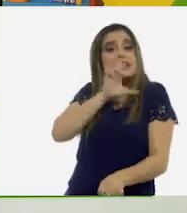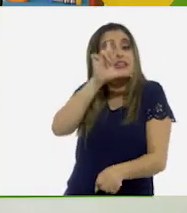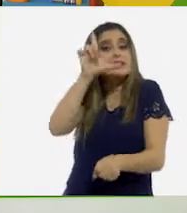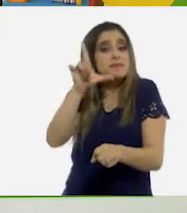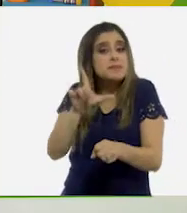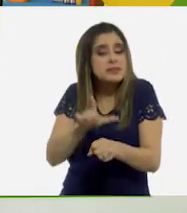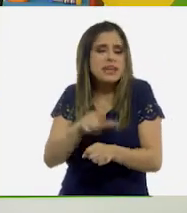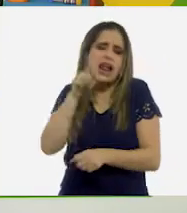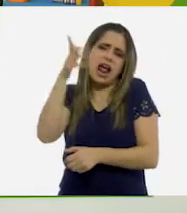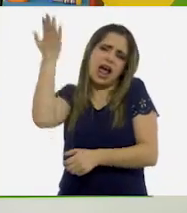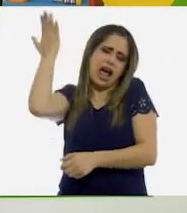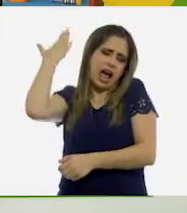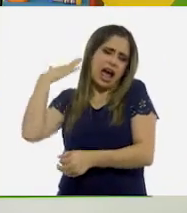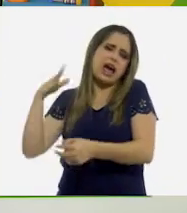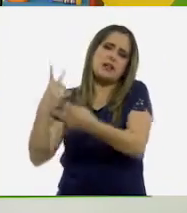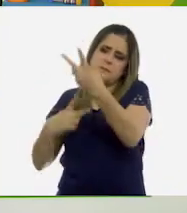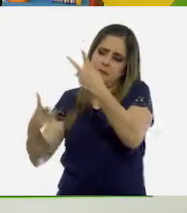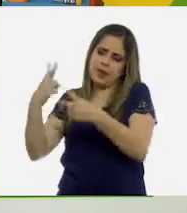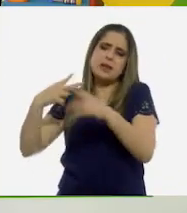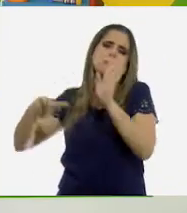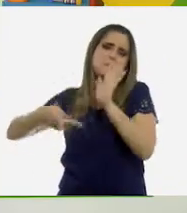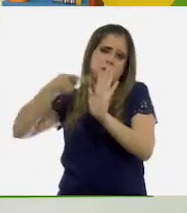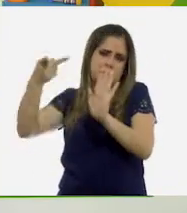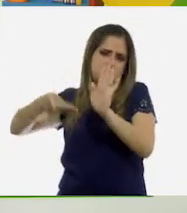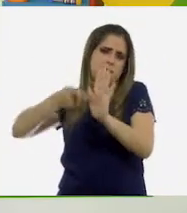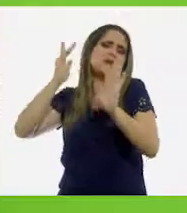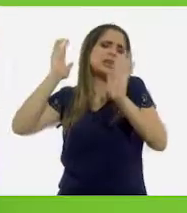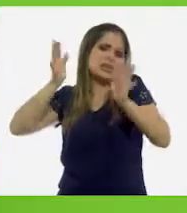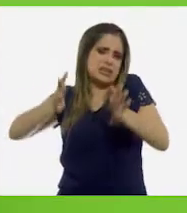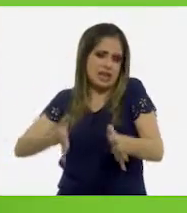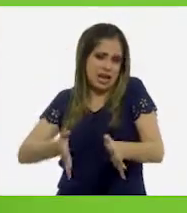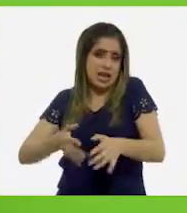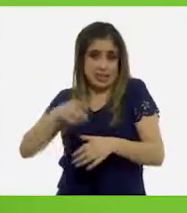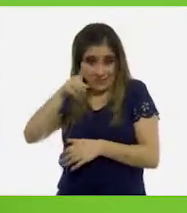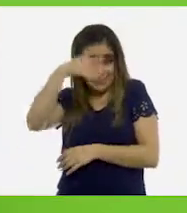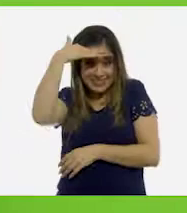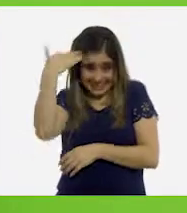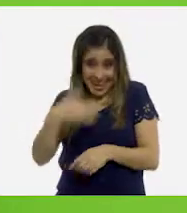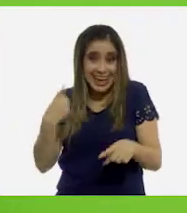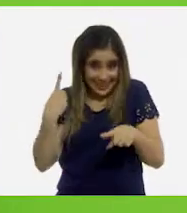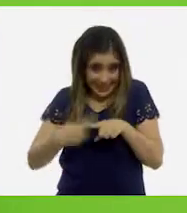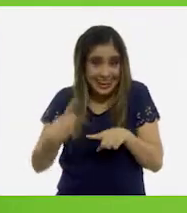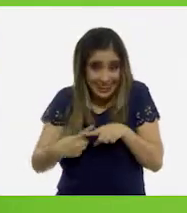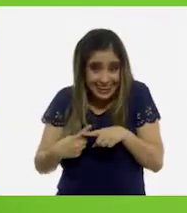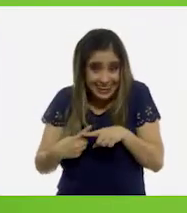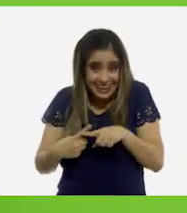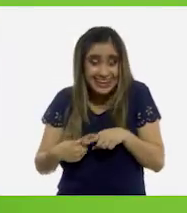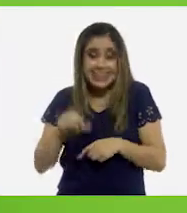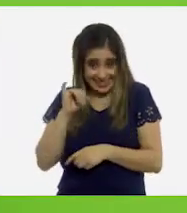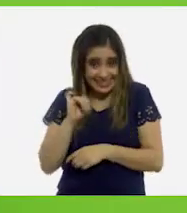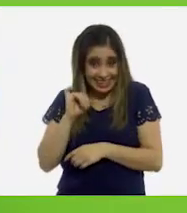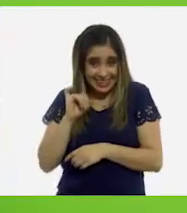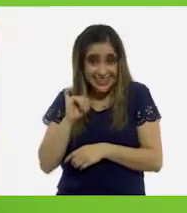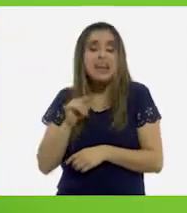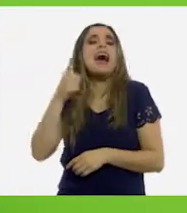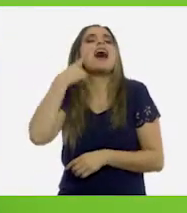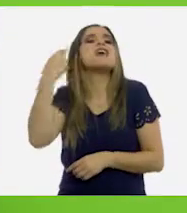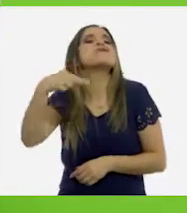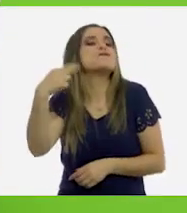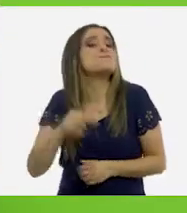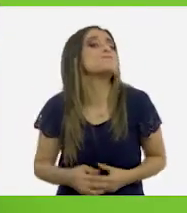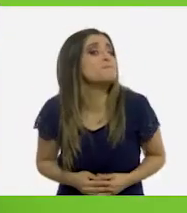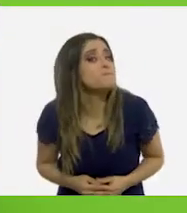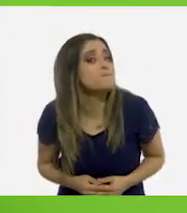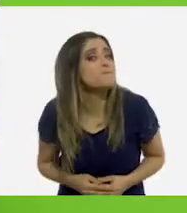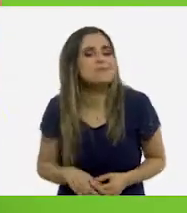que ya ha venido otras veces a otros programas. ¿Ya saben de quién se trata? ¡Sí! ¿Sí? A ver, digan su nombre.